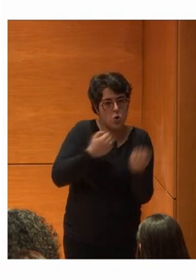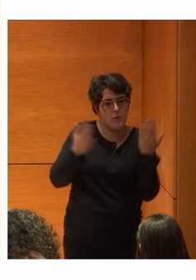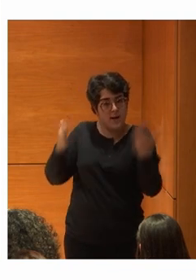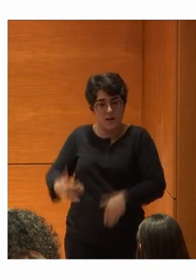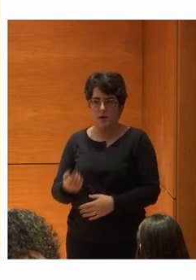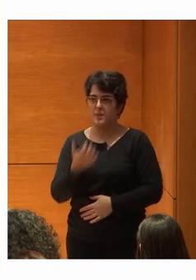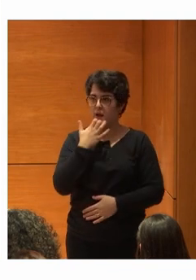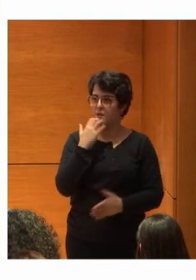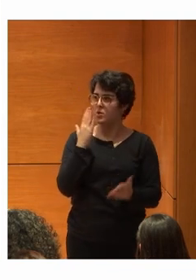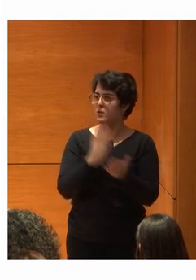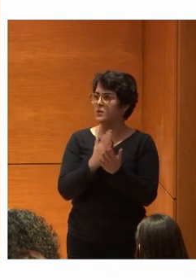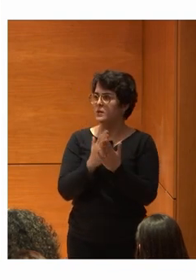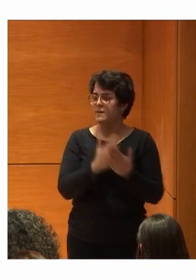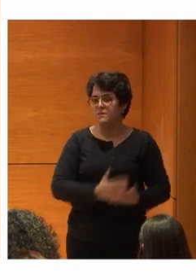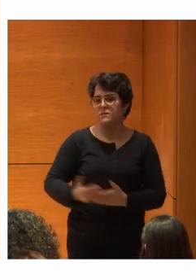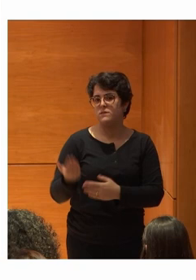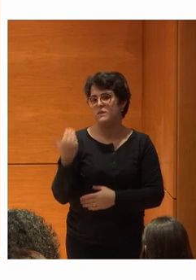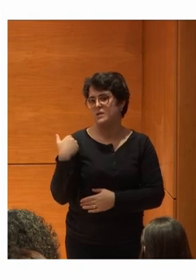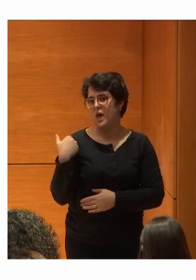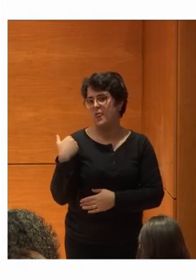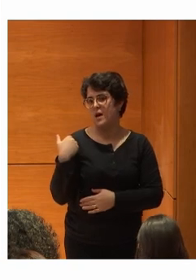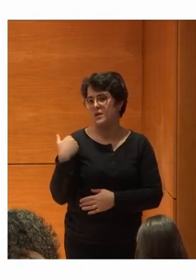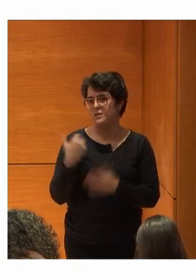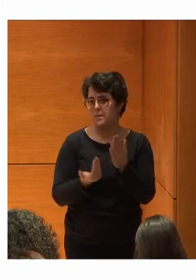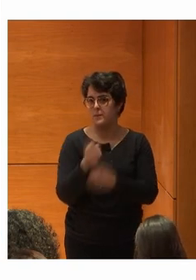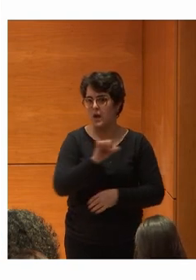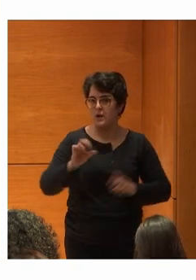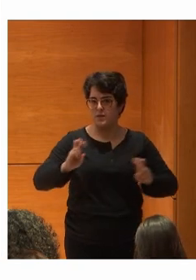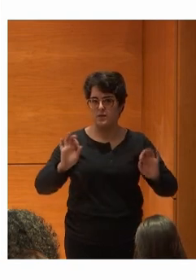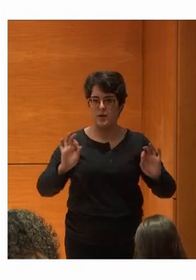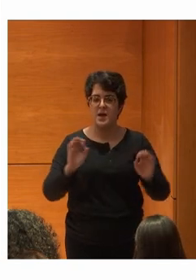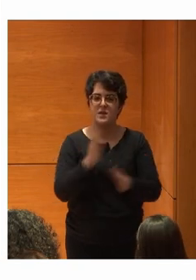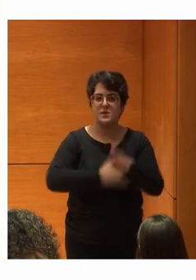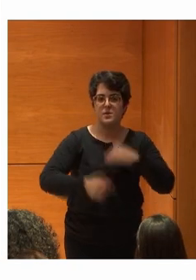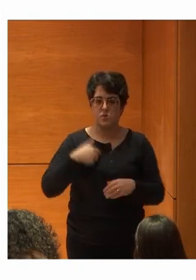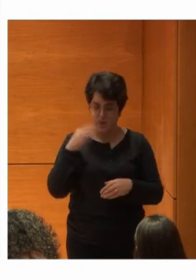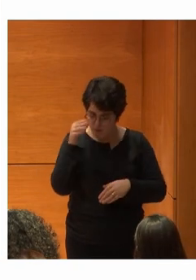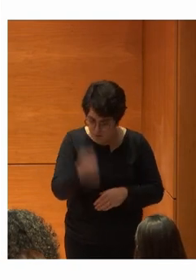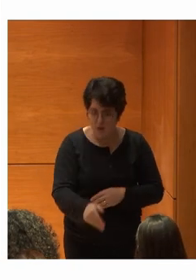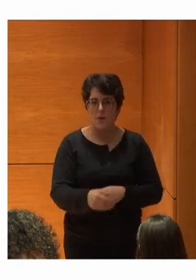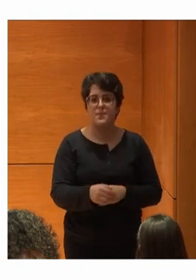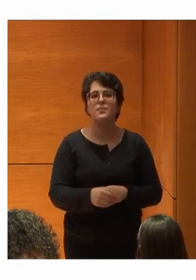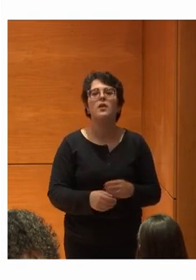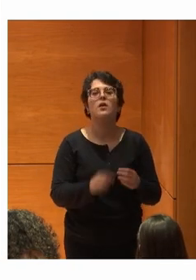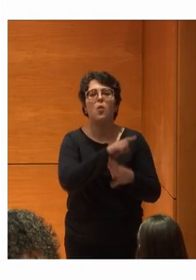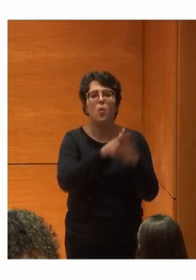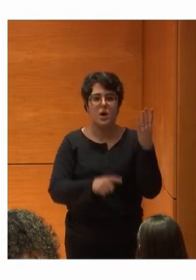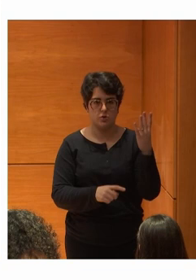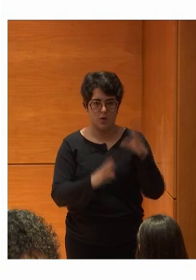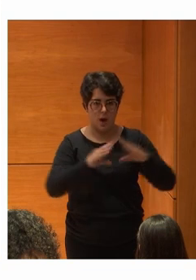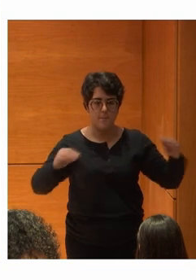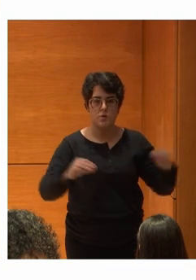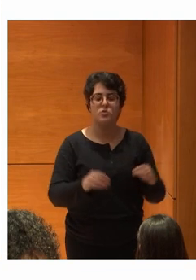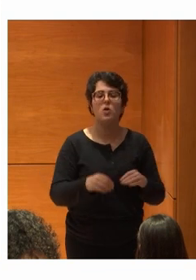la sesión que tuvimos Por ejemplo Pues La semana pasada Por el día de discapacidad Y me metí allí Y dije Venga En los cuatro campus Una sesión con Juanjo